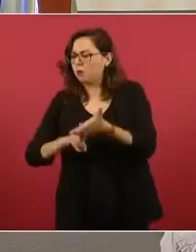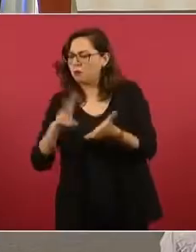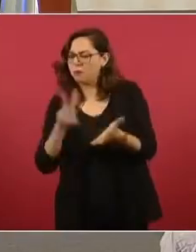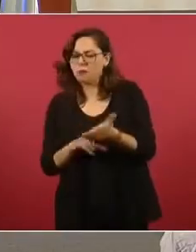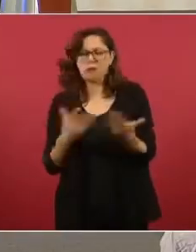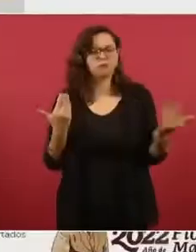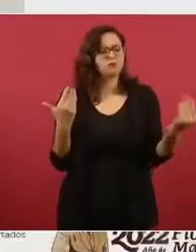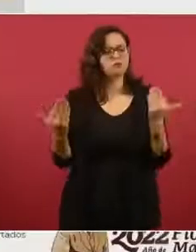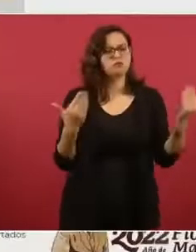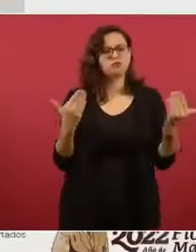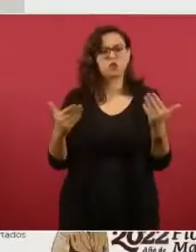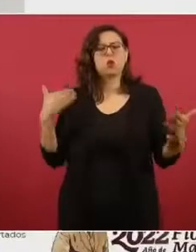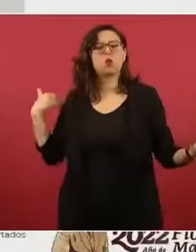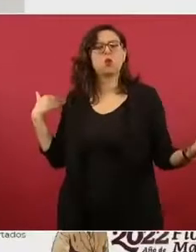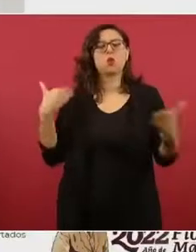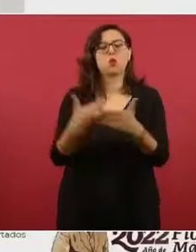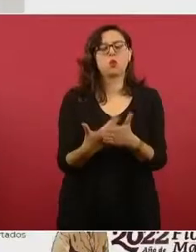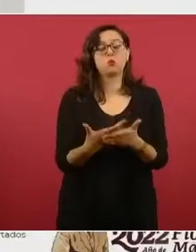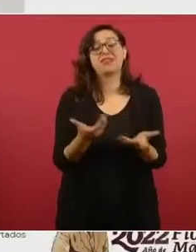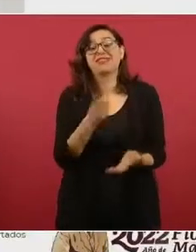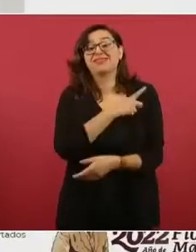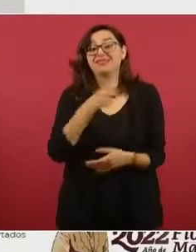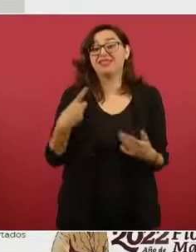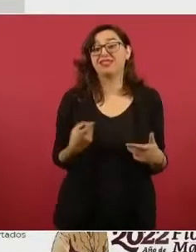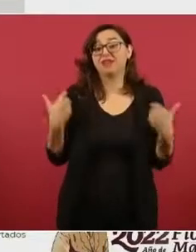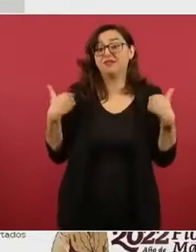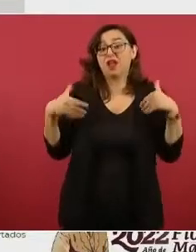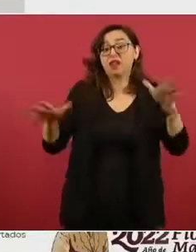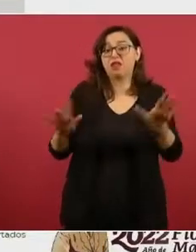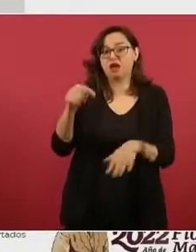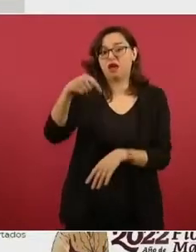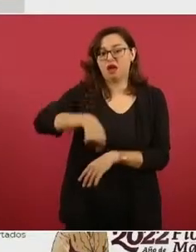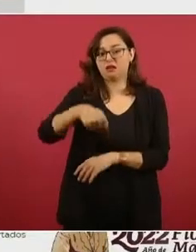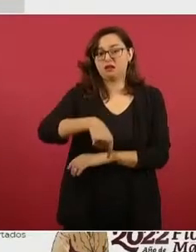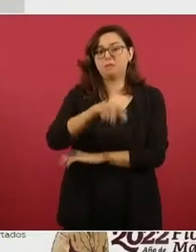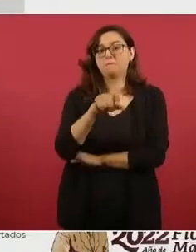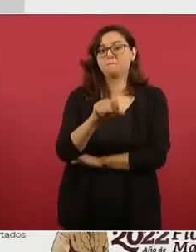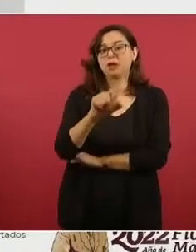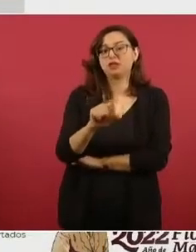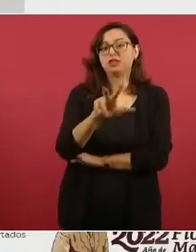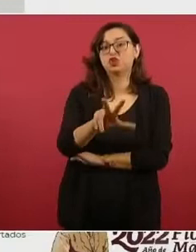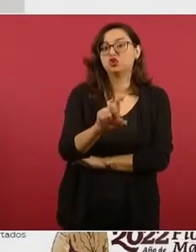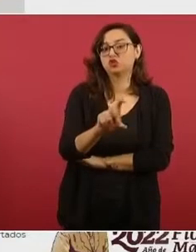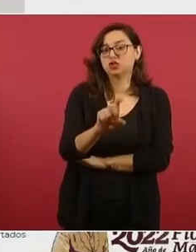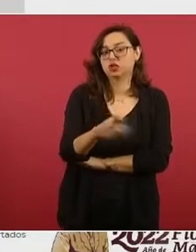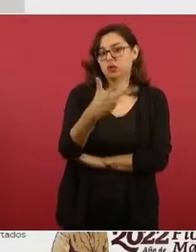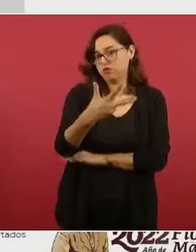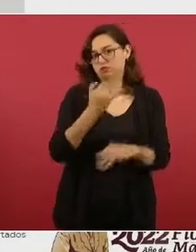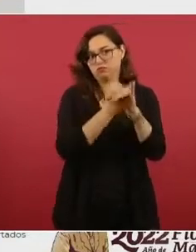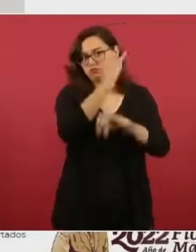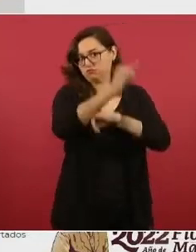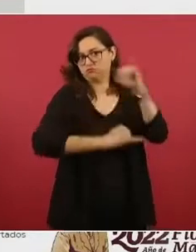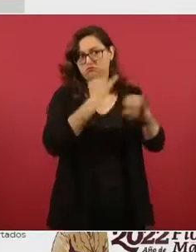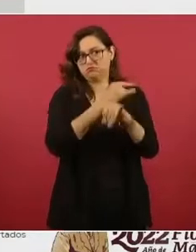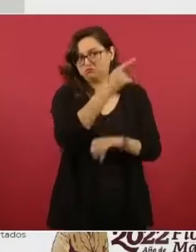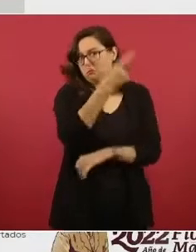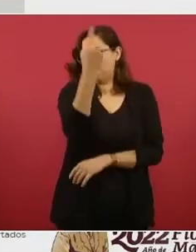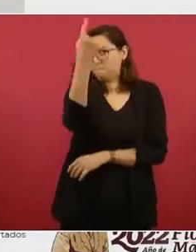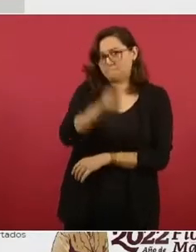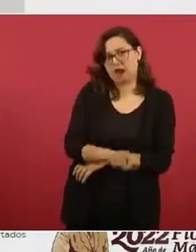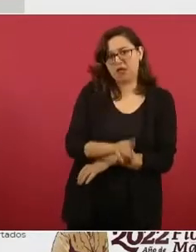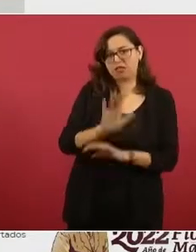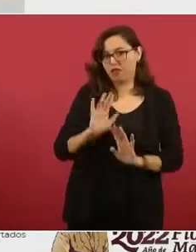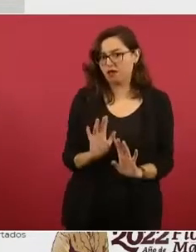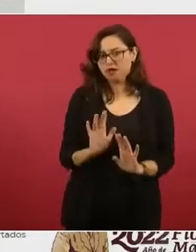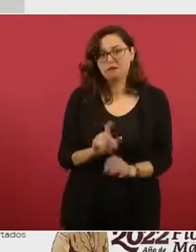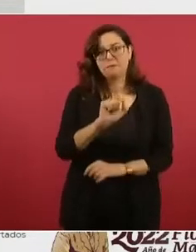corte el 8 de junio sería de 28 pesos con 38 centavos, mientras que el promedio del gas para